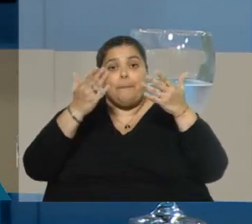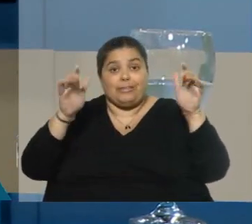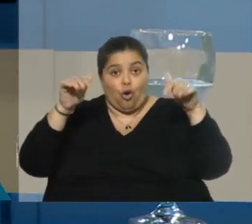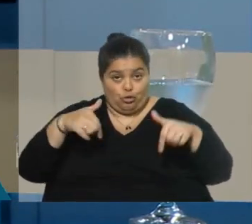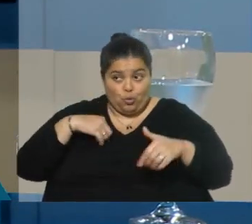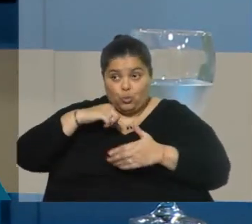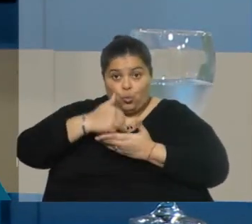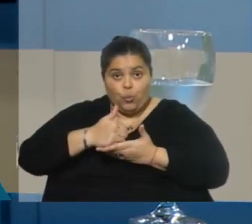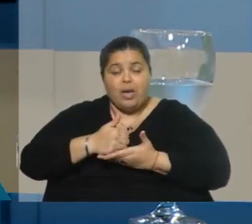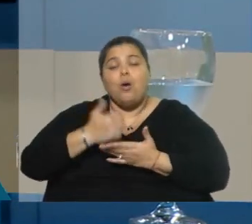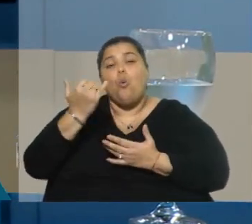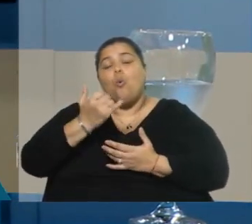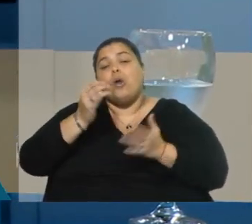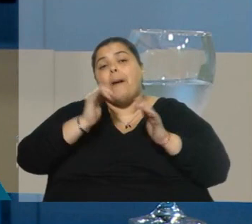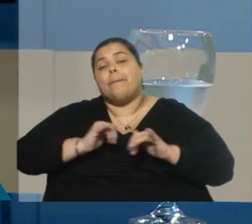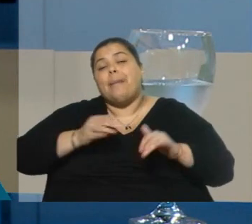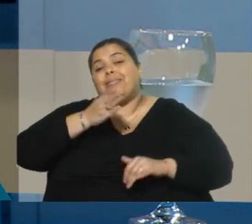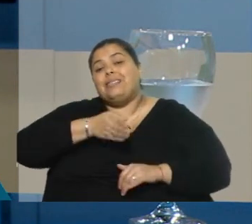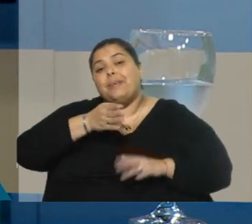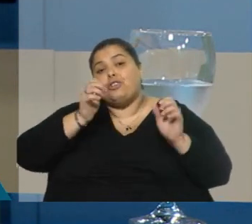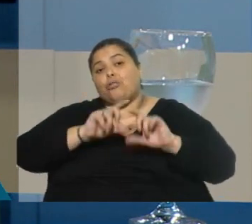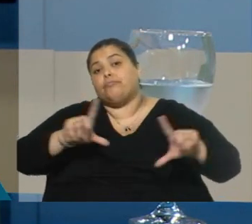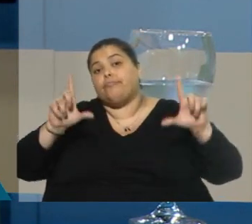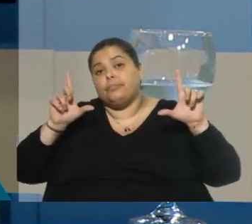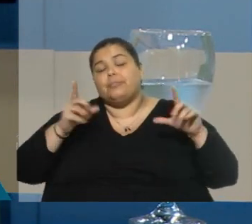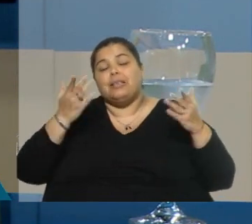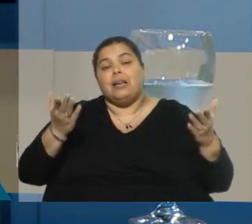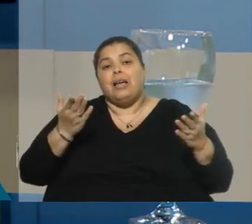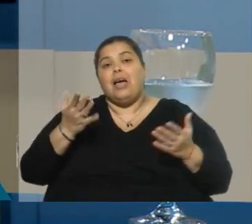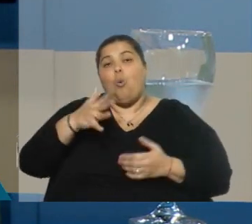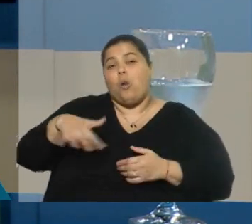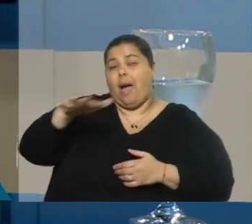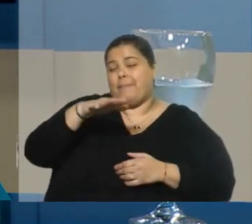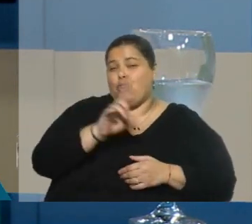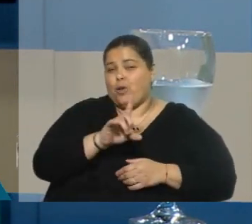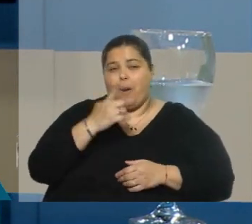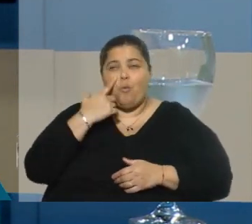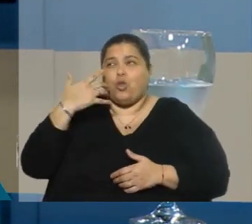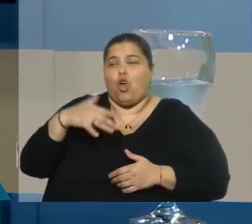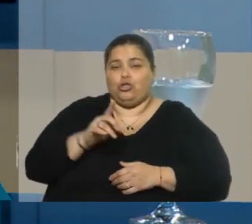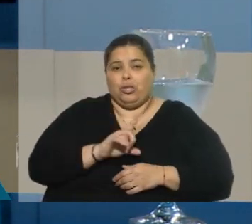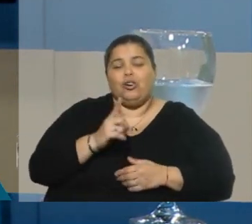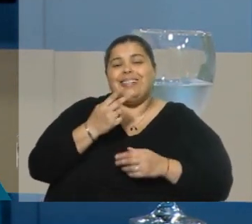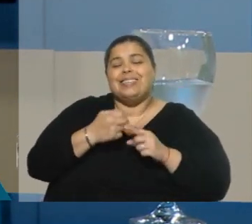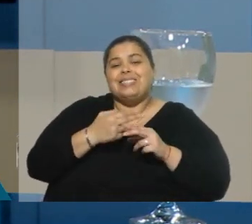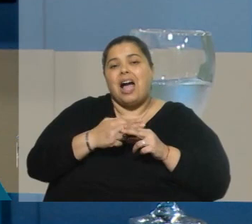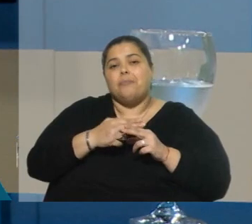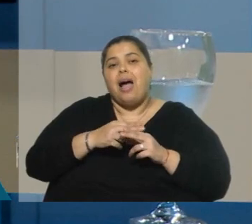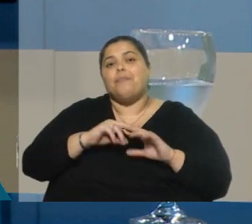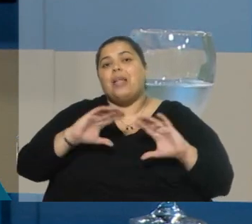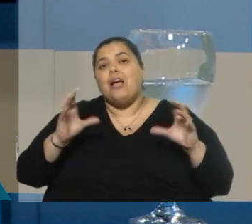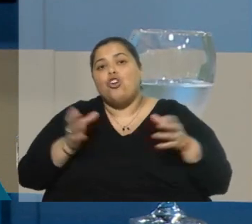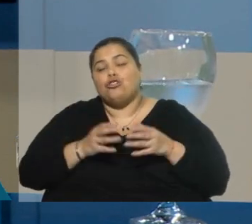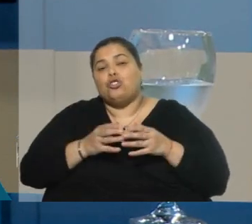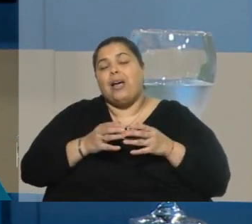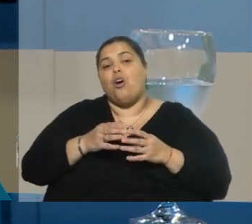presente, una participación protagónica de un ámbito que capaz que no es muy conocido, pero es muy importante para nosotros, que es el Consejo Asesor Consultivo,